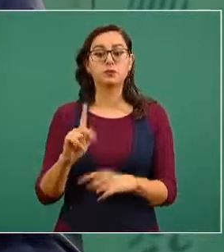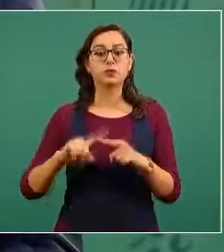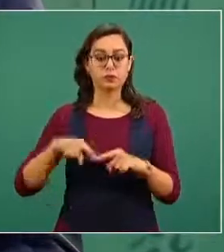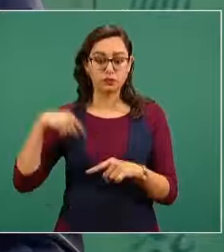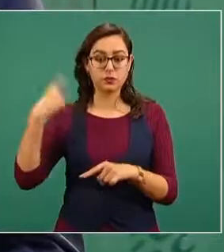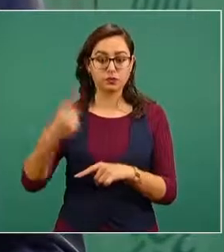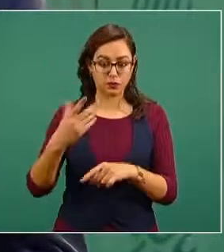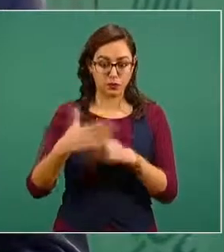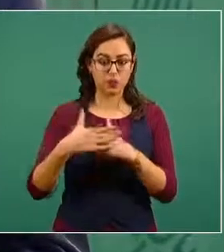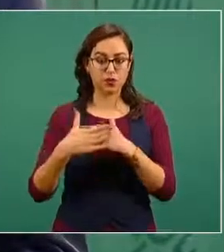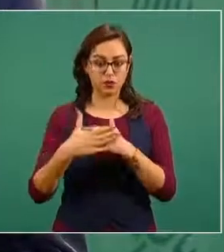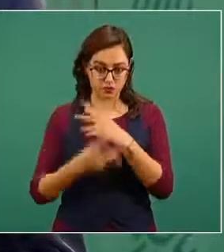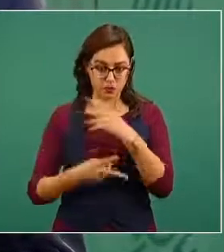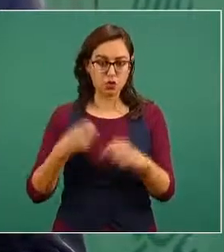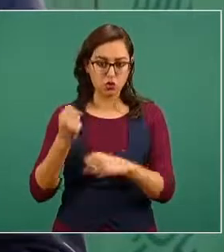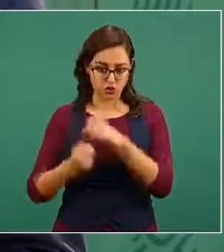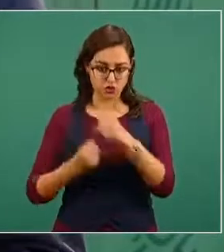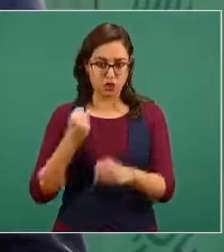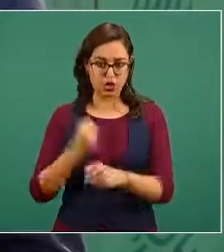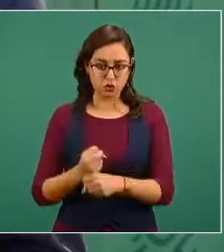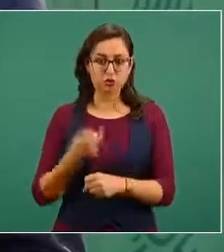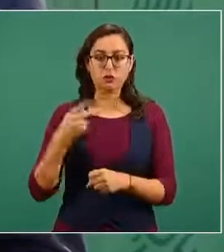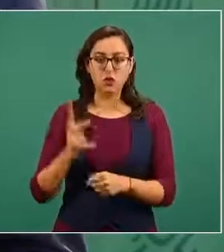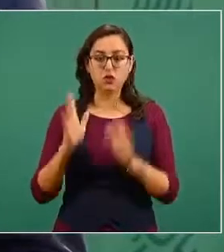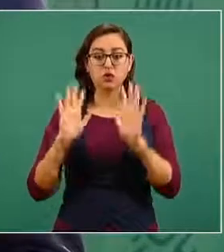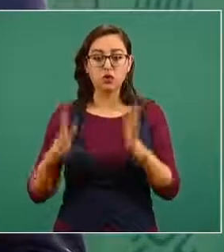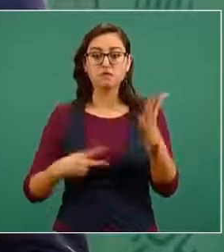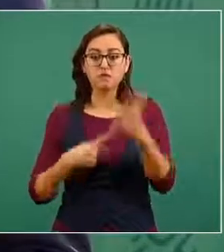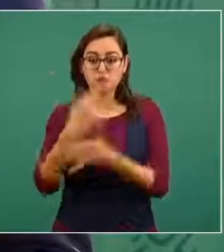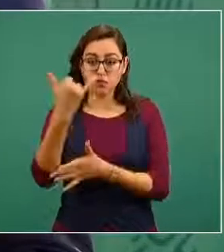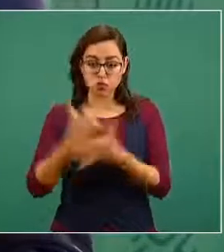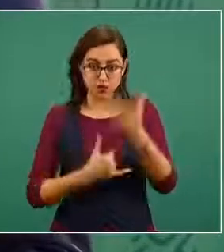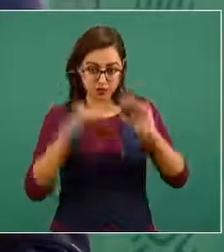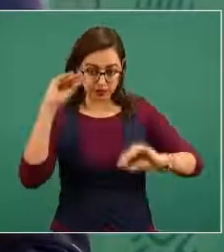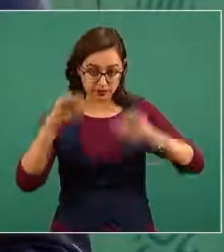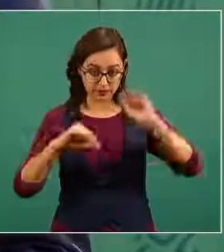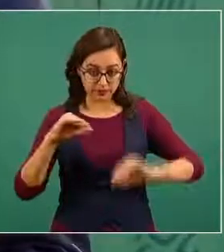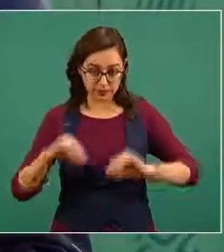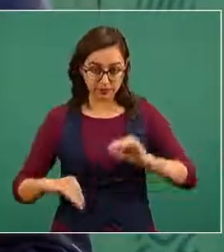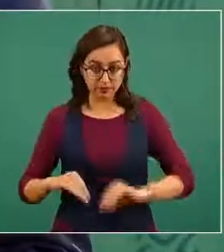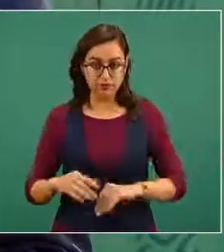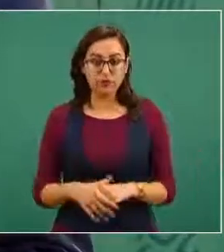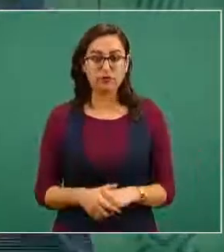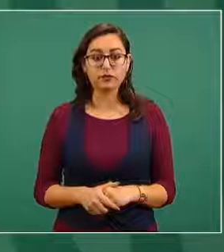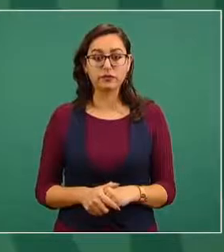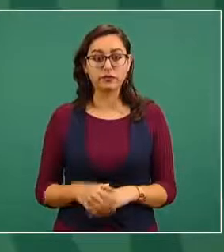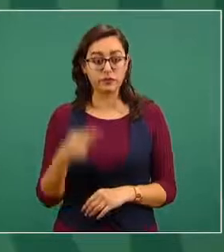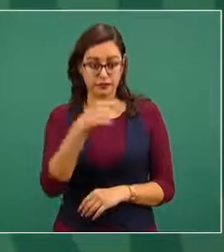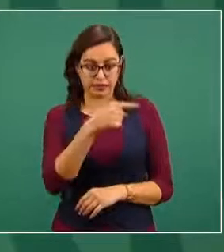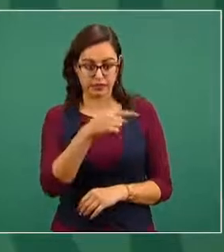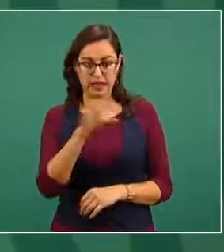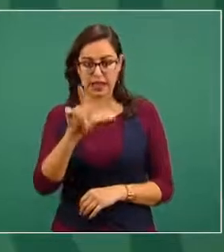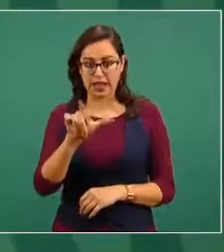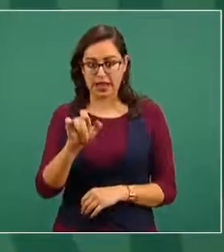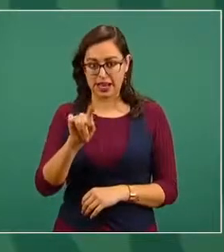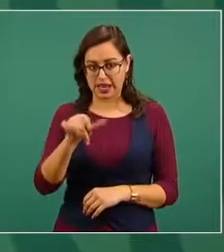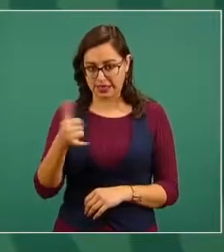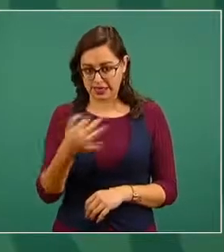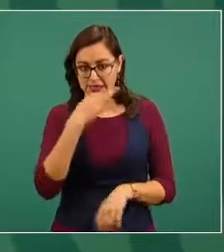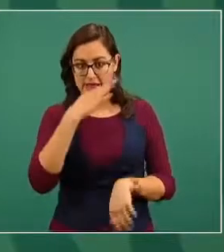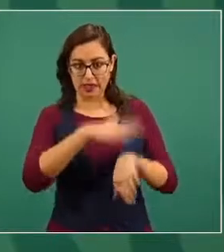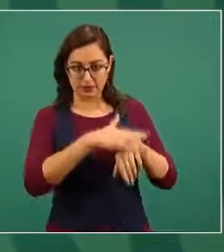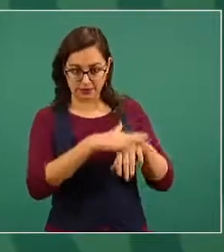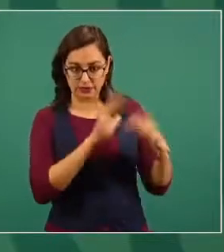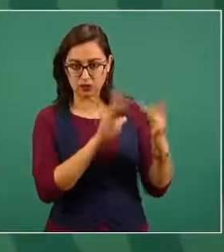ser para el año próximo pero que empiecen a hacer los proyectos entonces ahora aquí con Leti se ponen de acuerdo